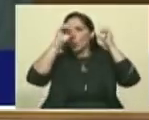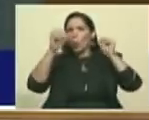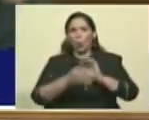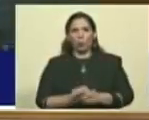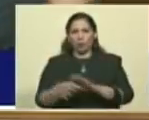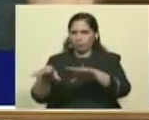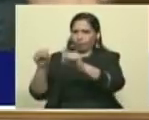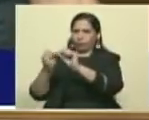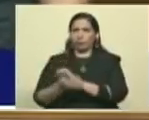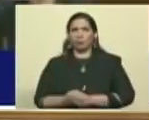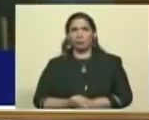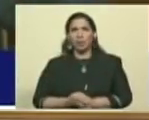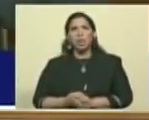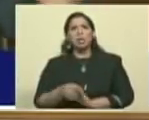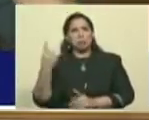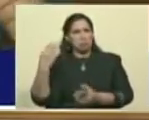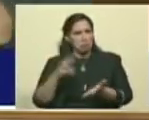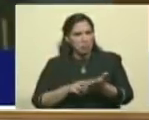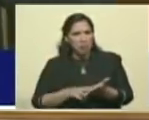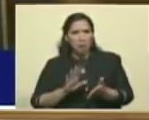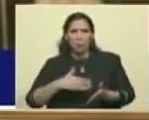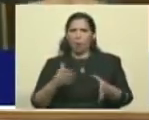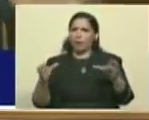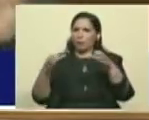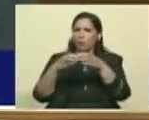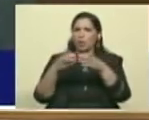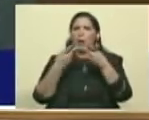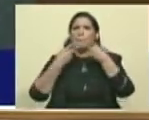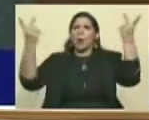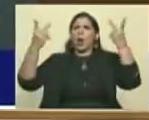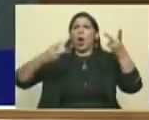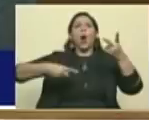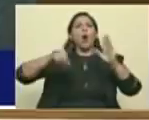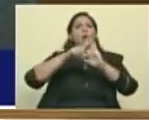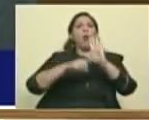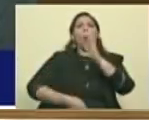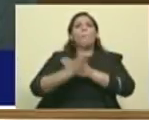Y que ya ellos se pueden reunir y sacar un comunicado. ¡Cúmplase en Venezuela!